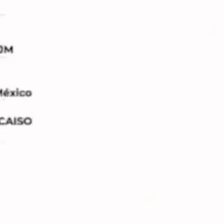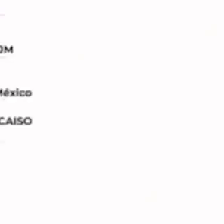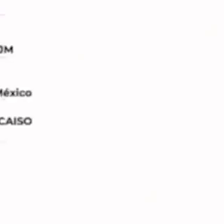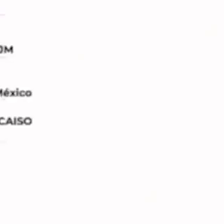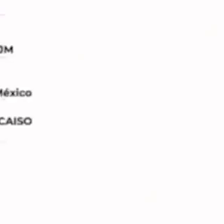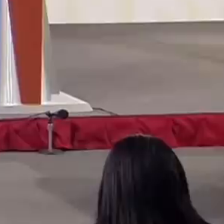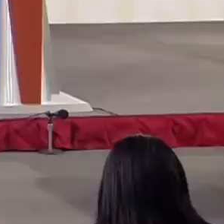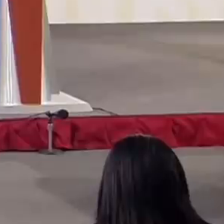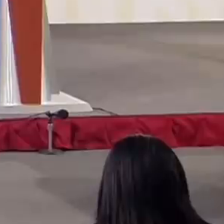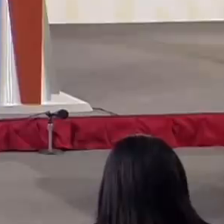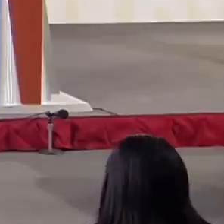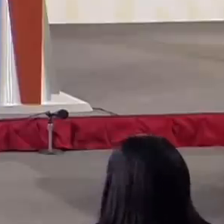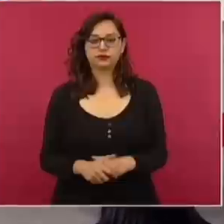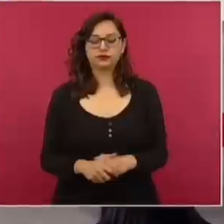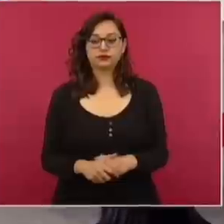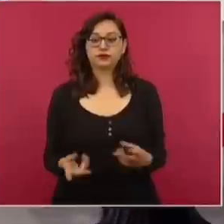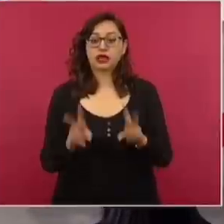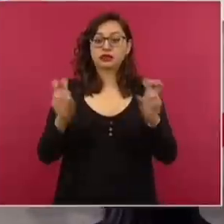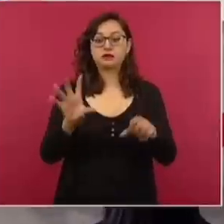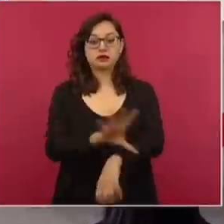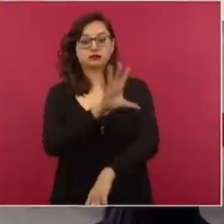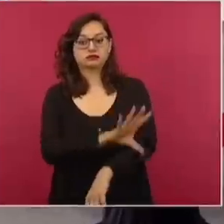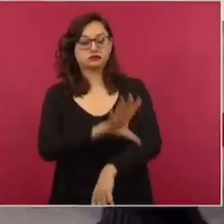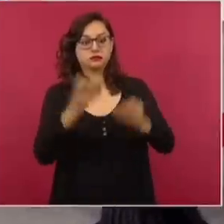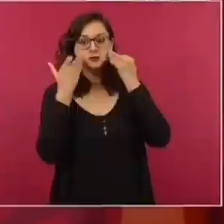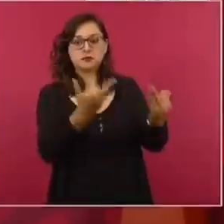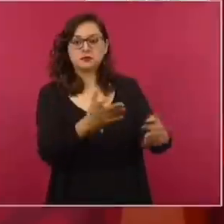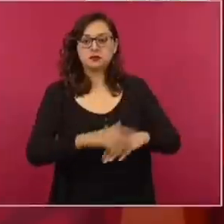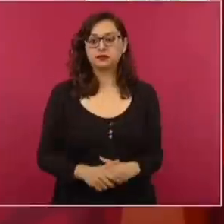llamó mucho la atención lo de los dirigentes del PRI.